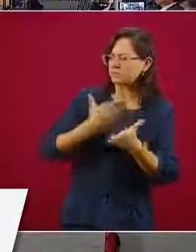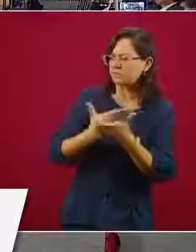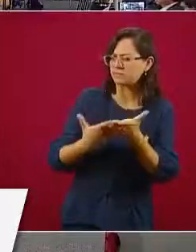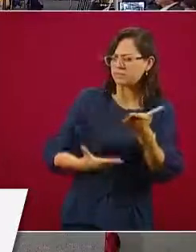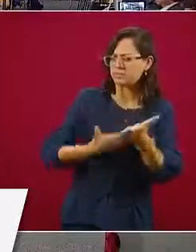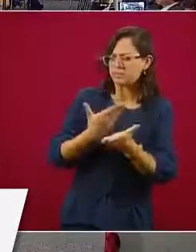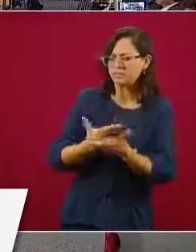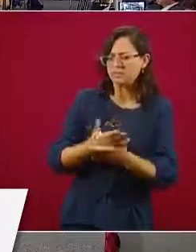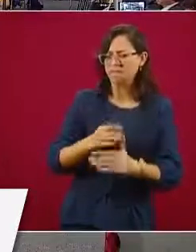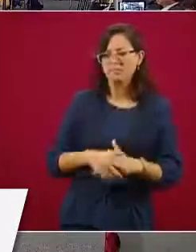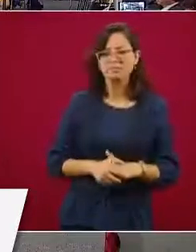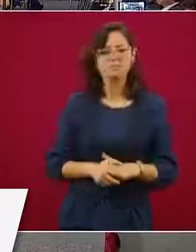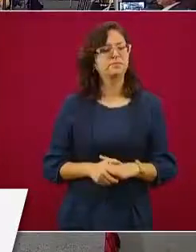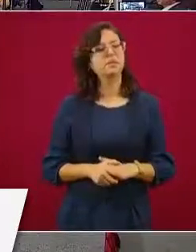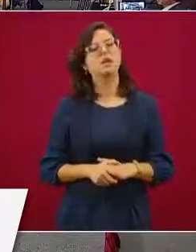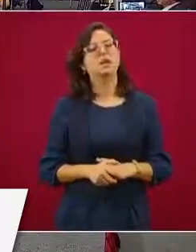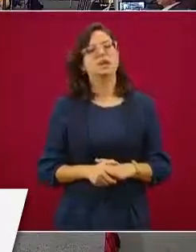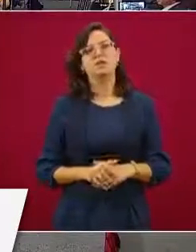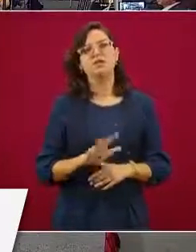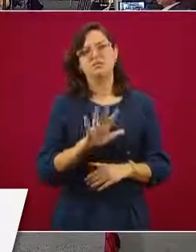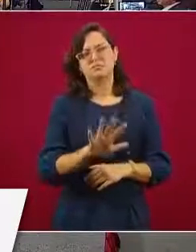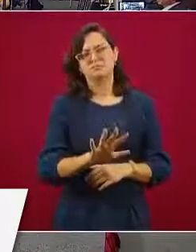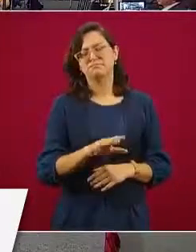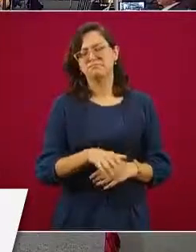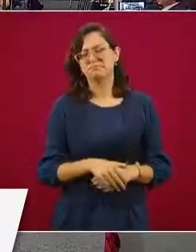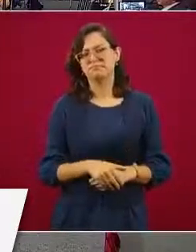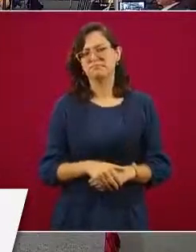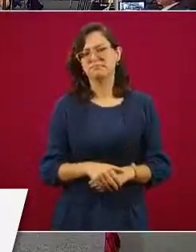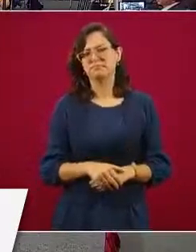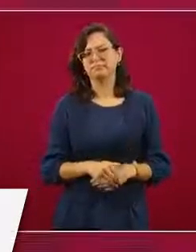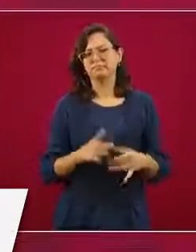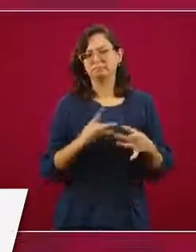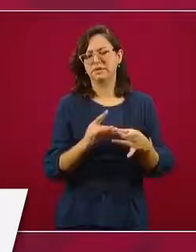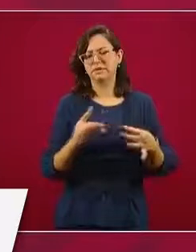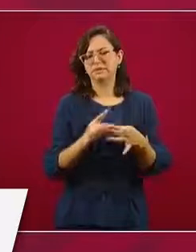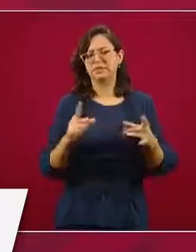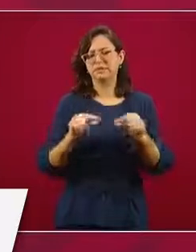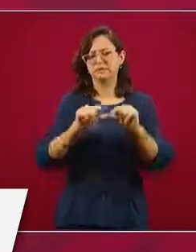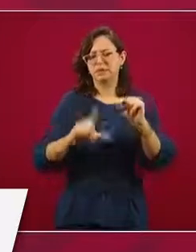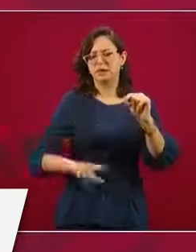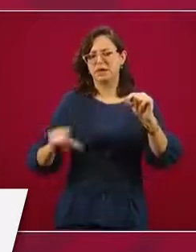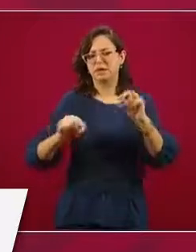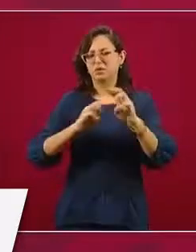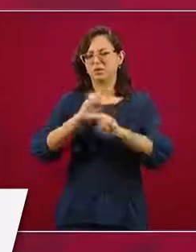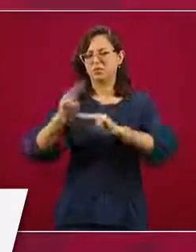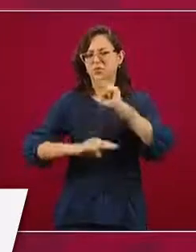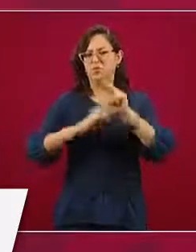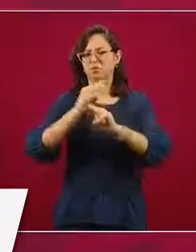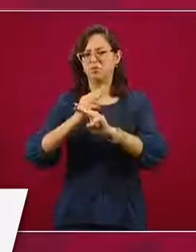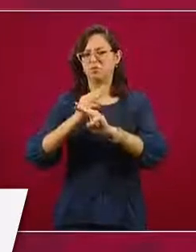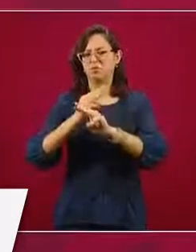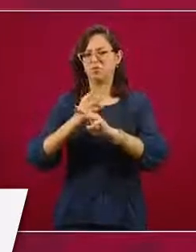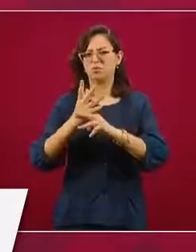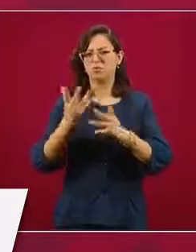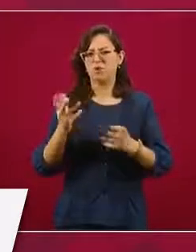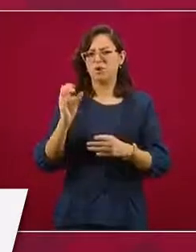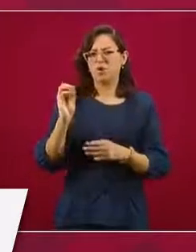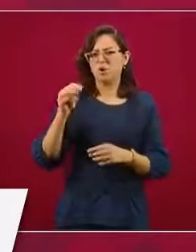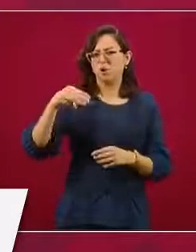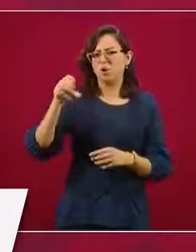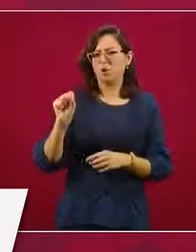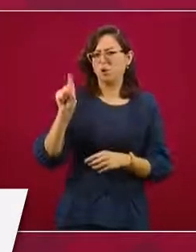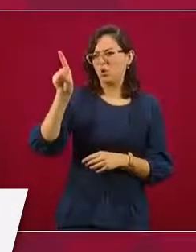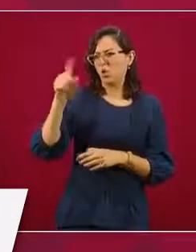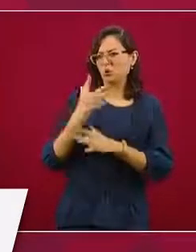A ver, déjeme le explico cómo lo planteamos en México y en general en el mundo, es lo mismo que usa la Organización Mundial de la